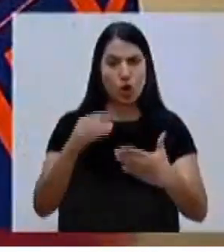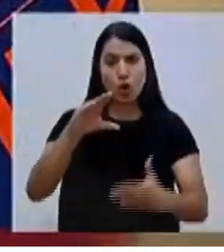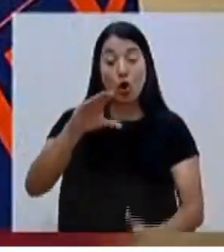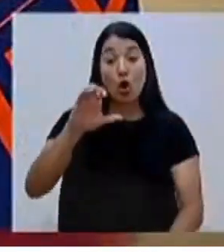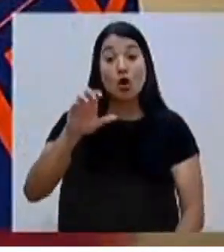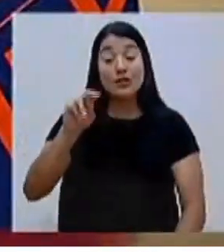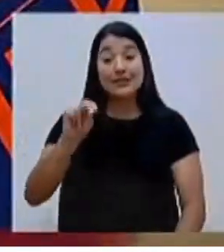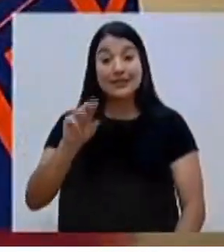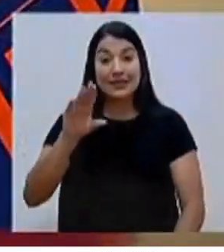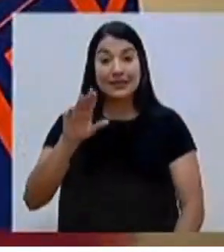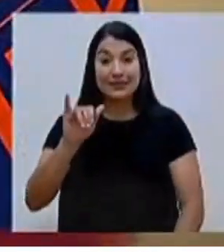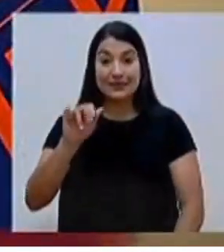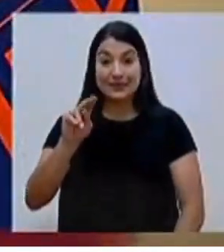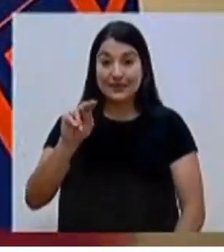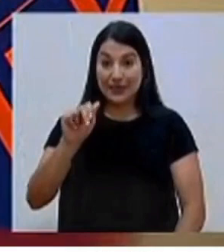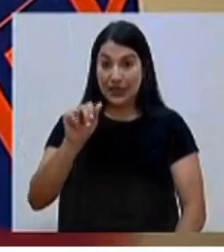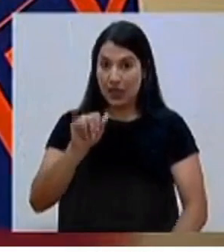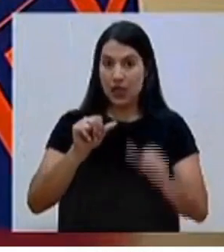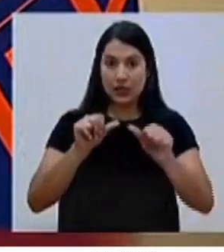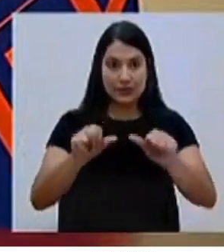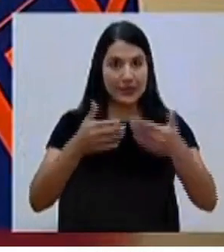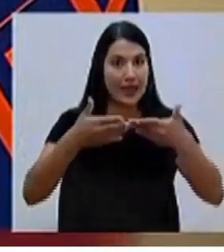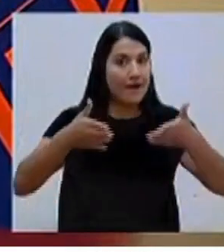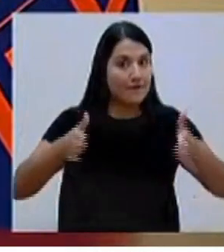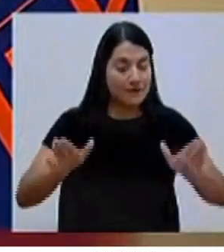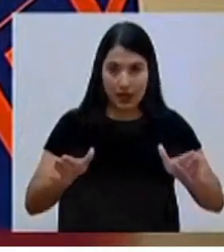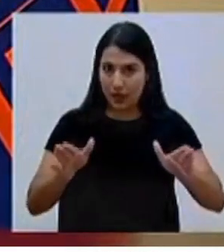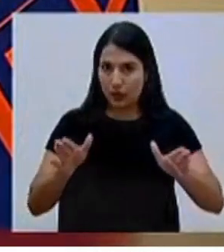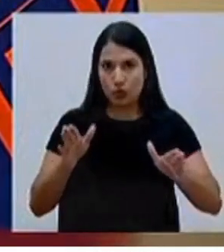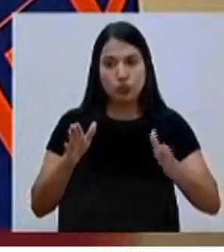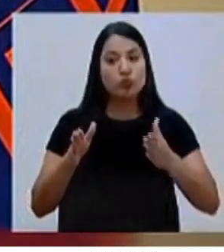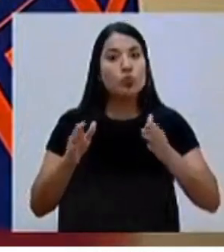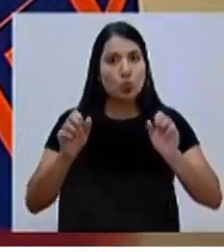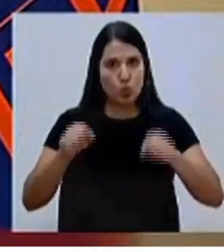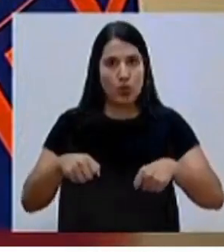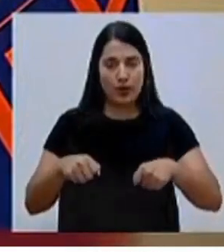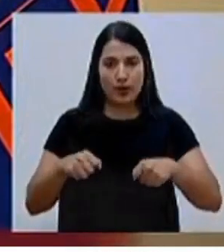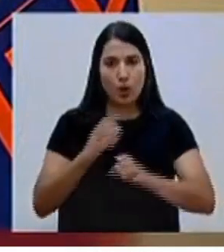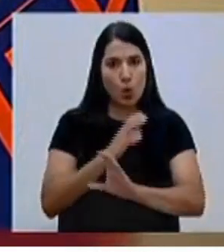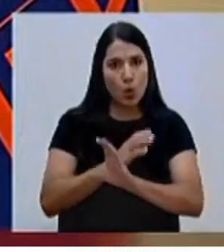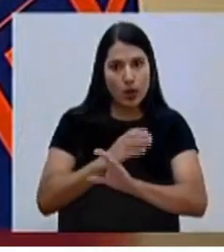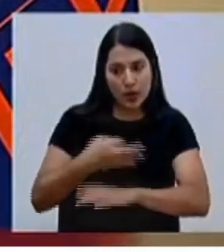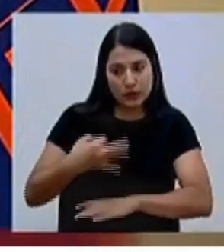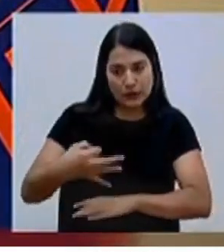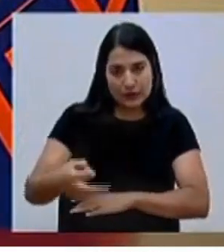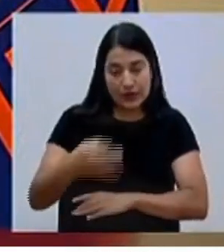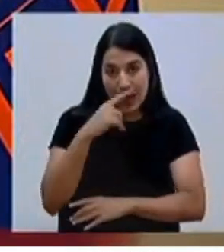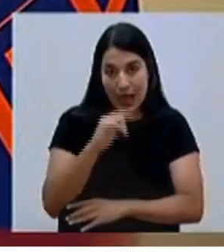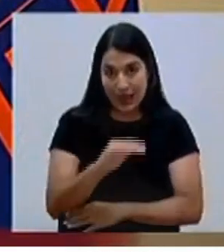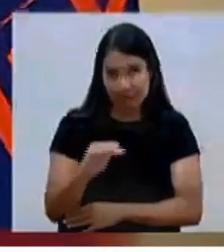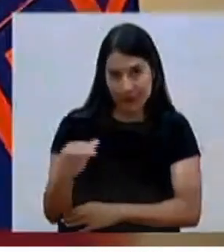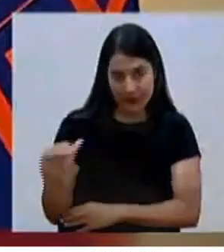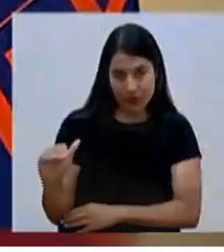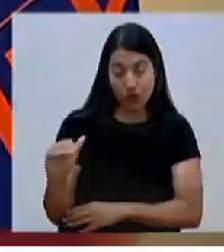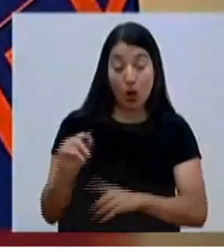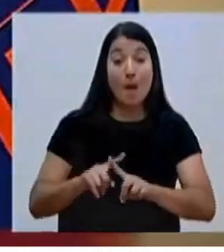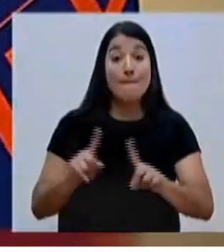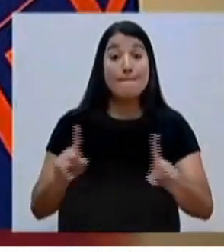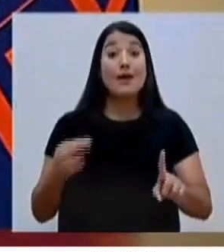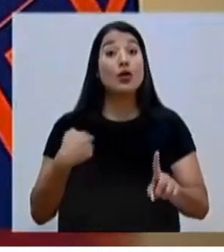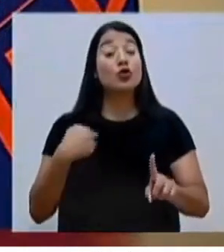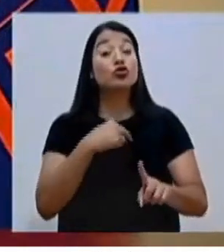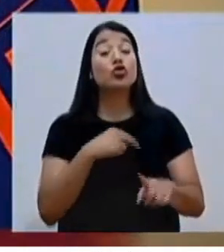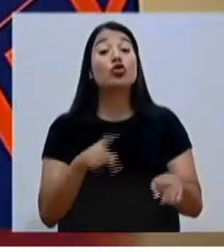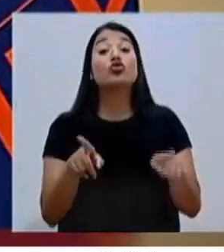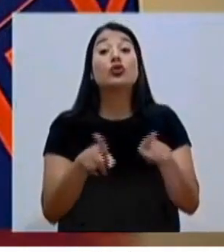población, que así lo requiere para las actividades presenciales y de cuido diario Pero también hemos establecido la modalidad